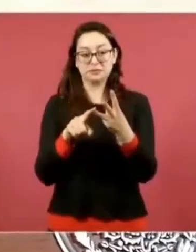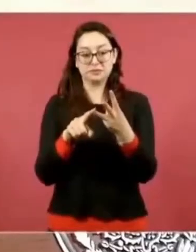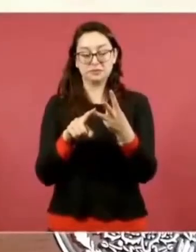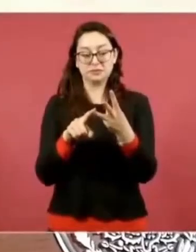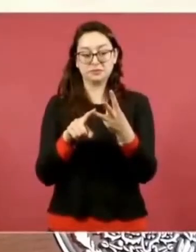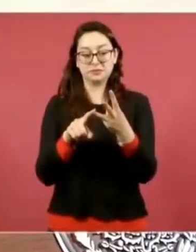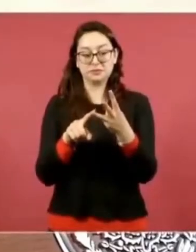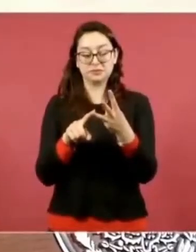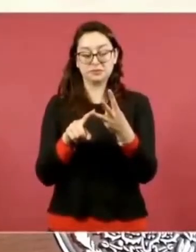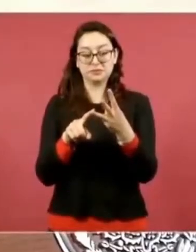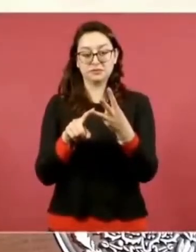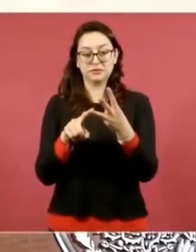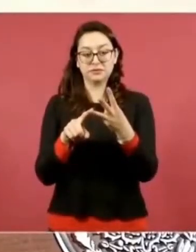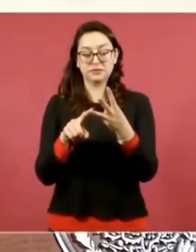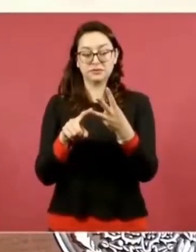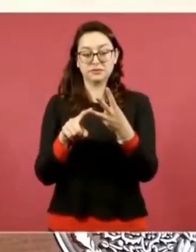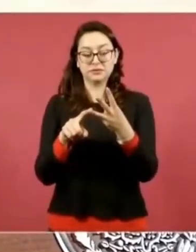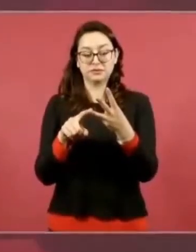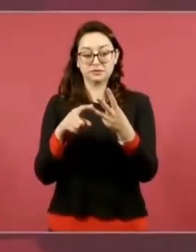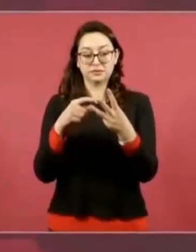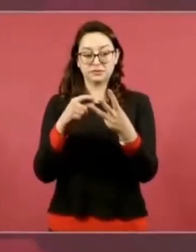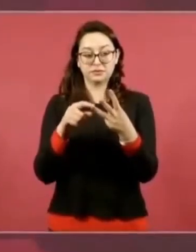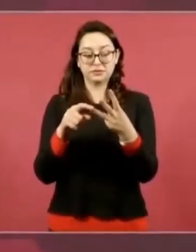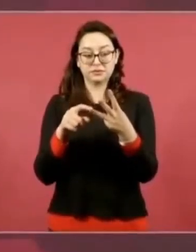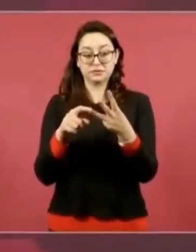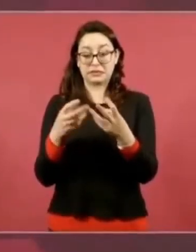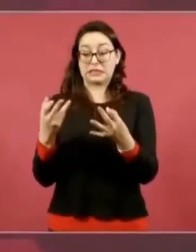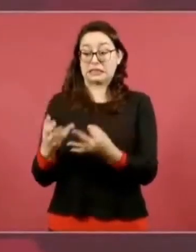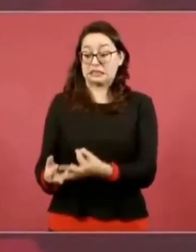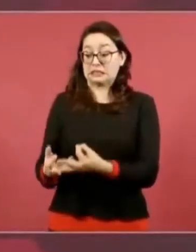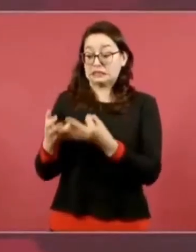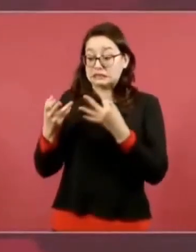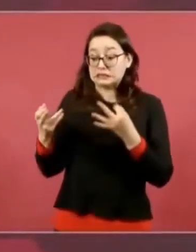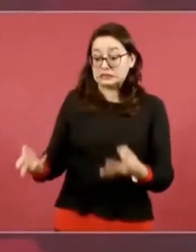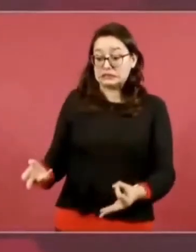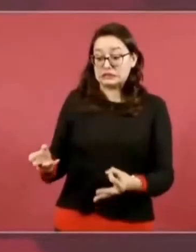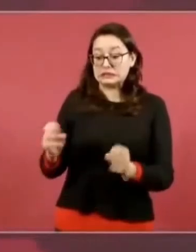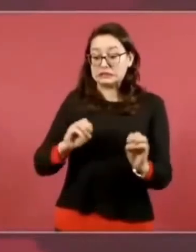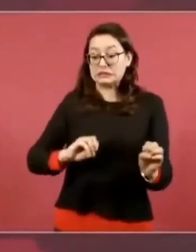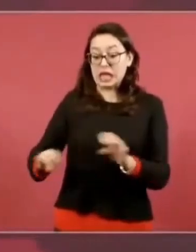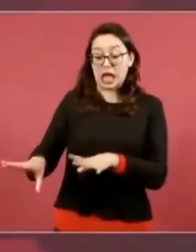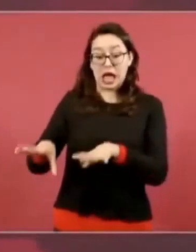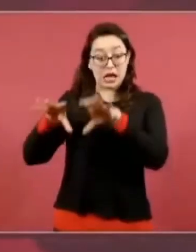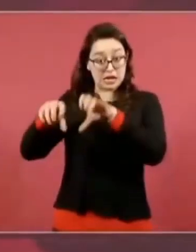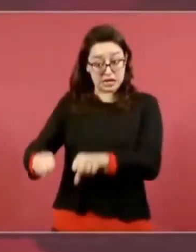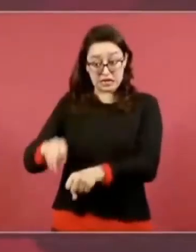los rematan